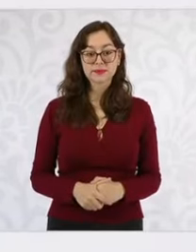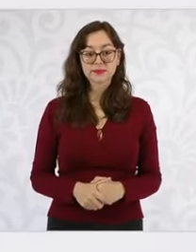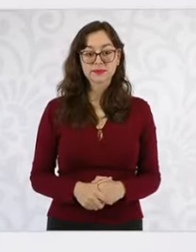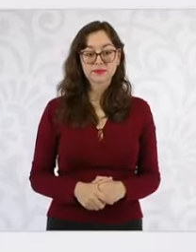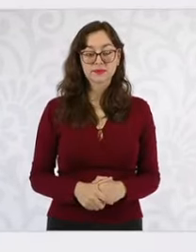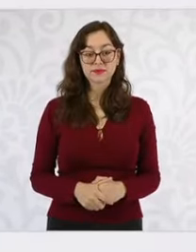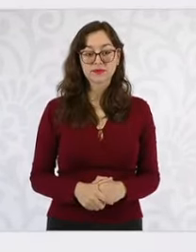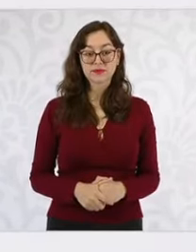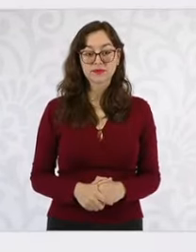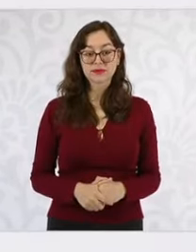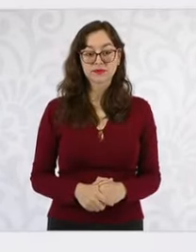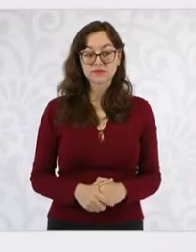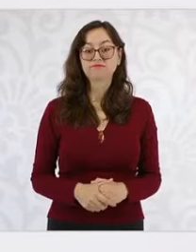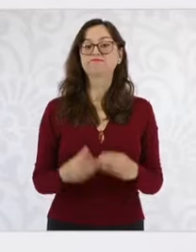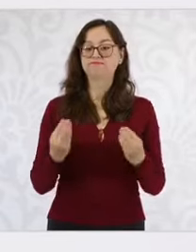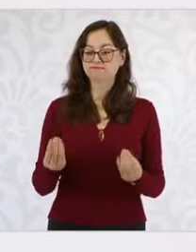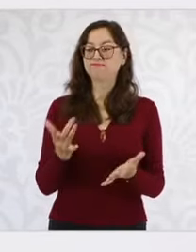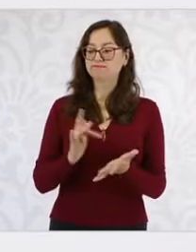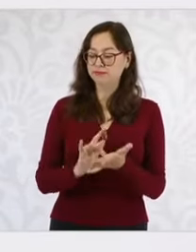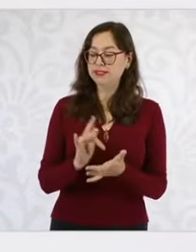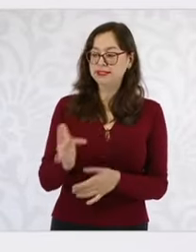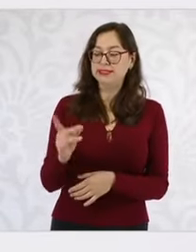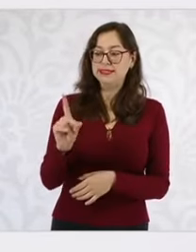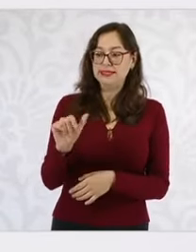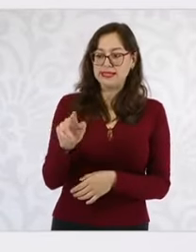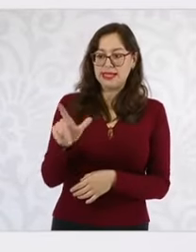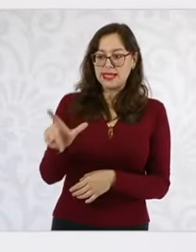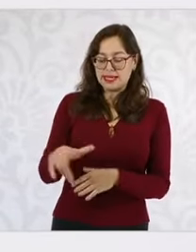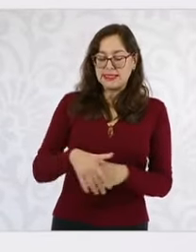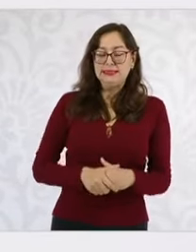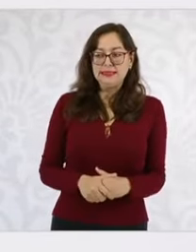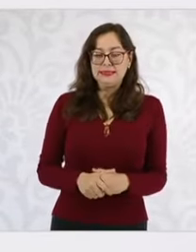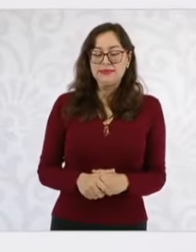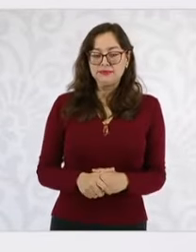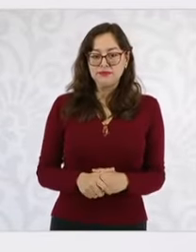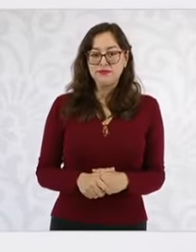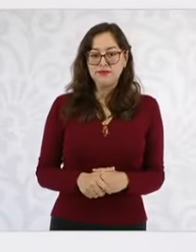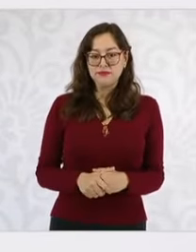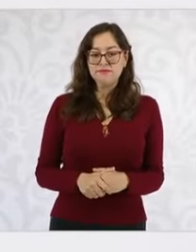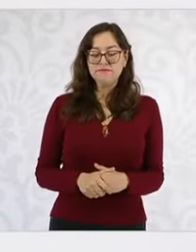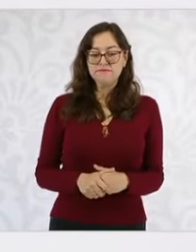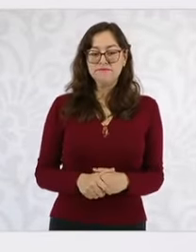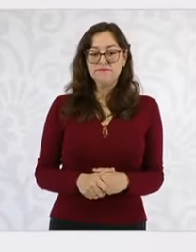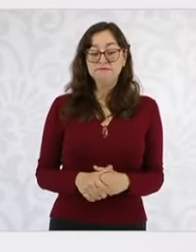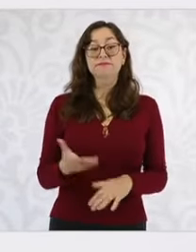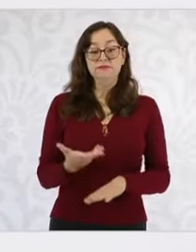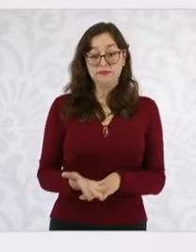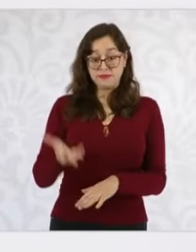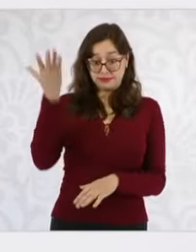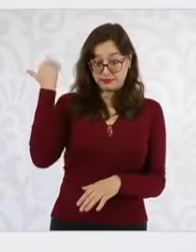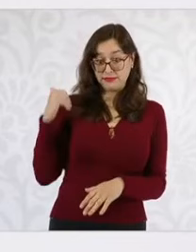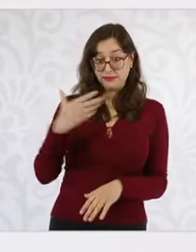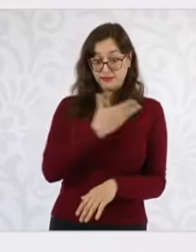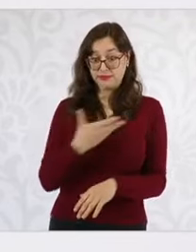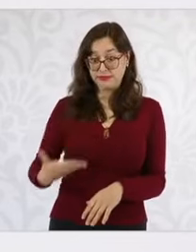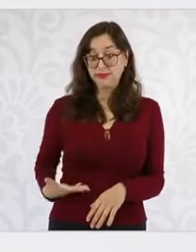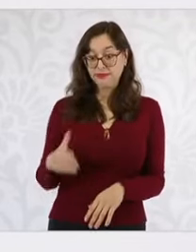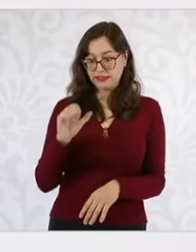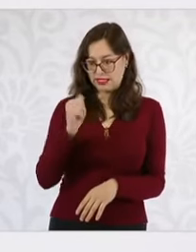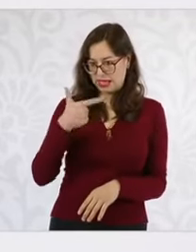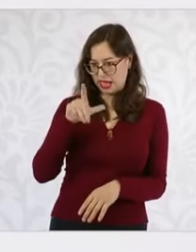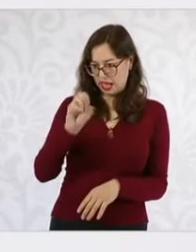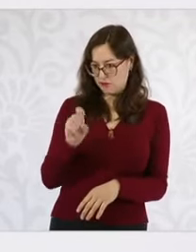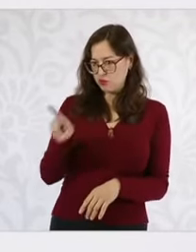Muchas gracias, Daniel. De los acuerdos que tomaron con el presidente López